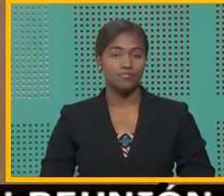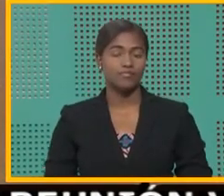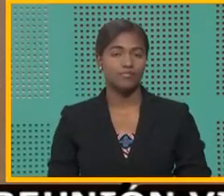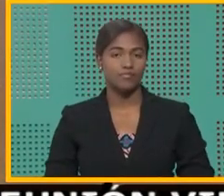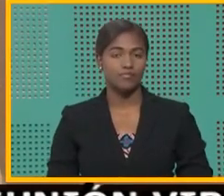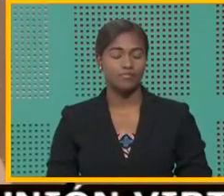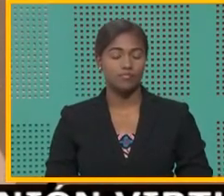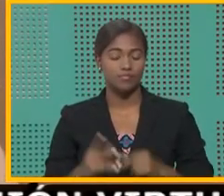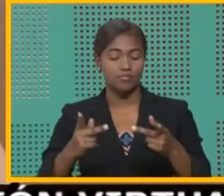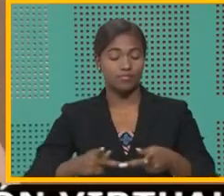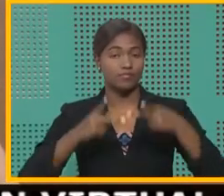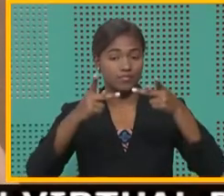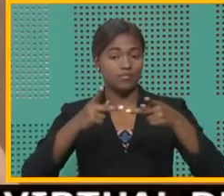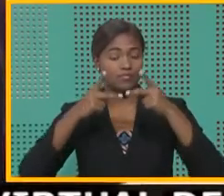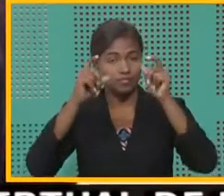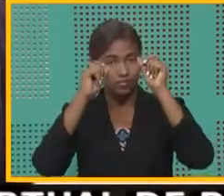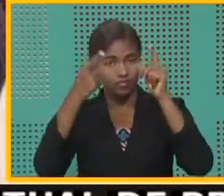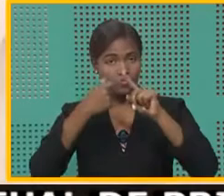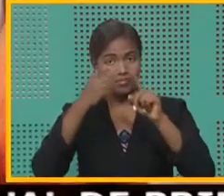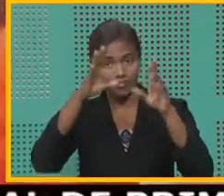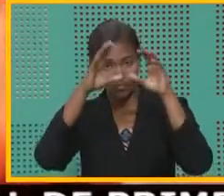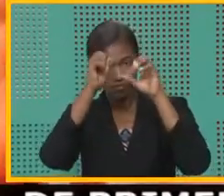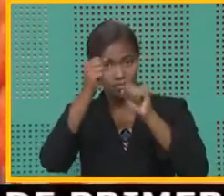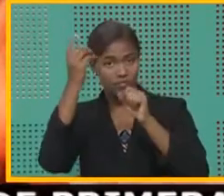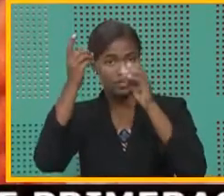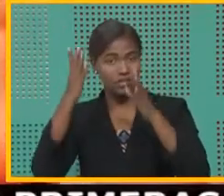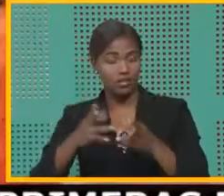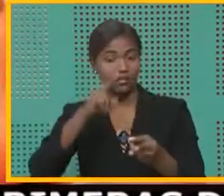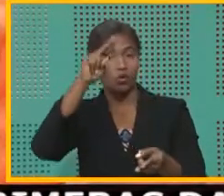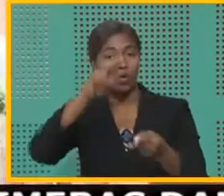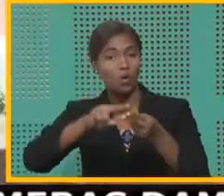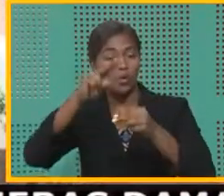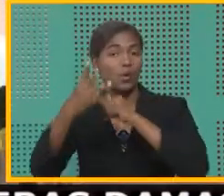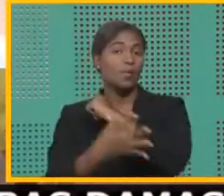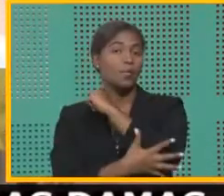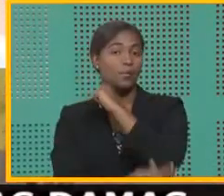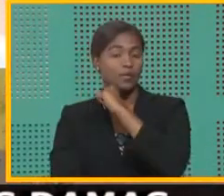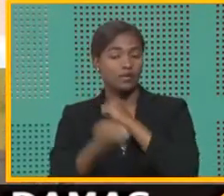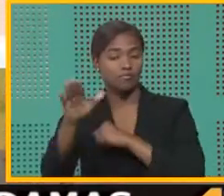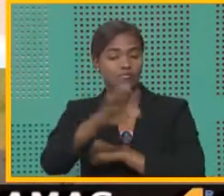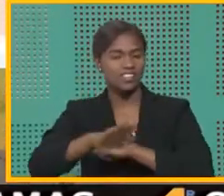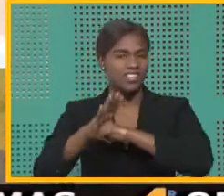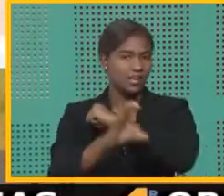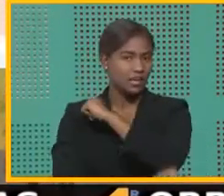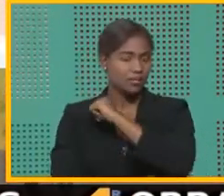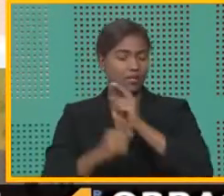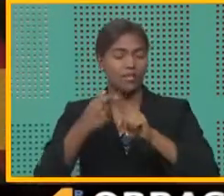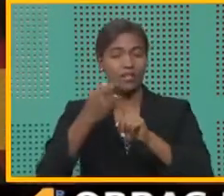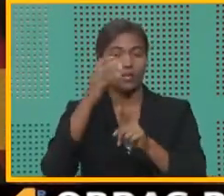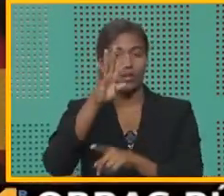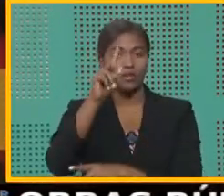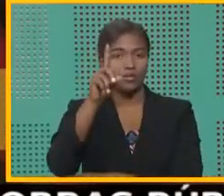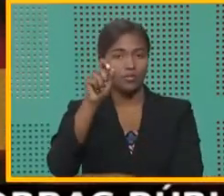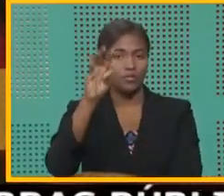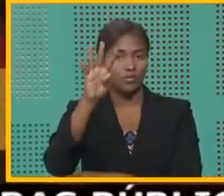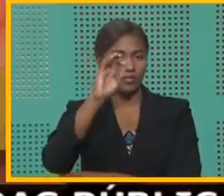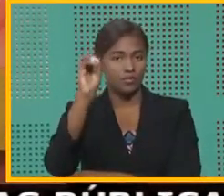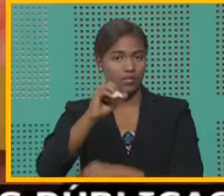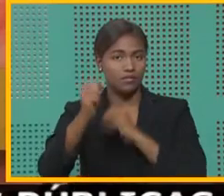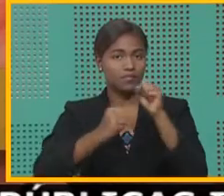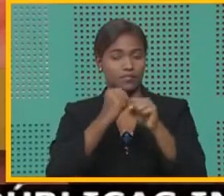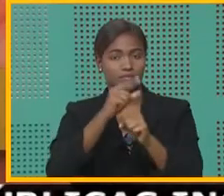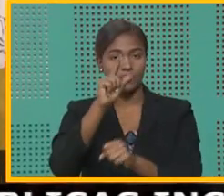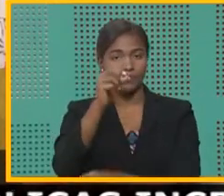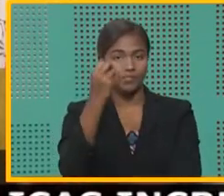Las visitas sorpresas del presidente Danilo Medina disminuyeron la pobreza en la zona rural de 41.4% en el año